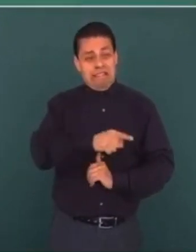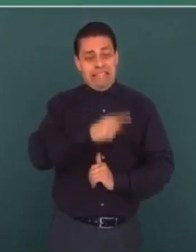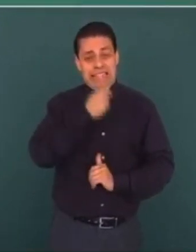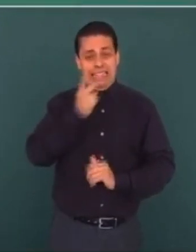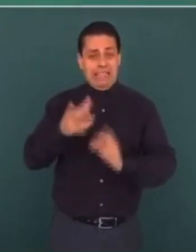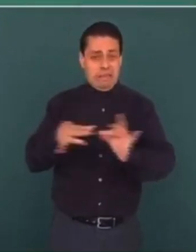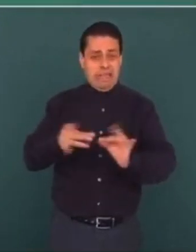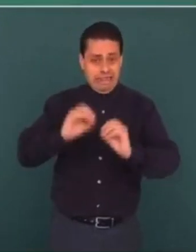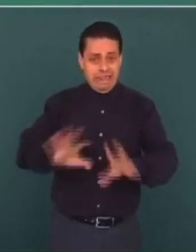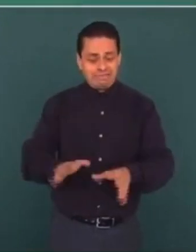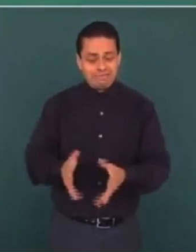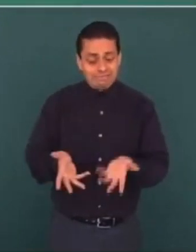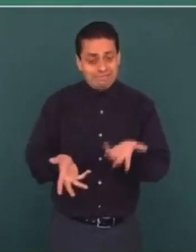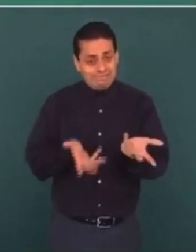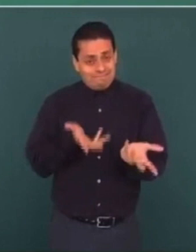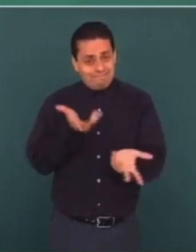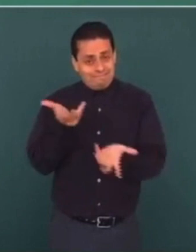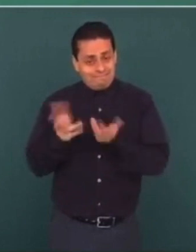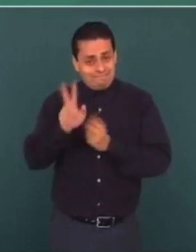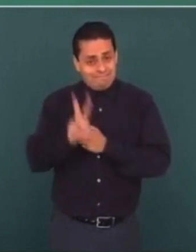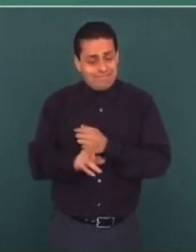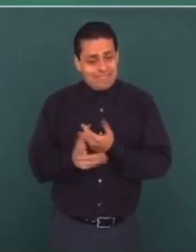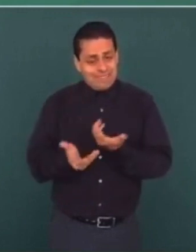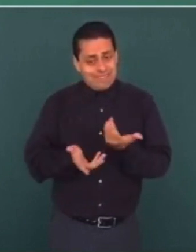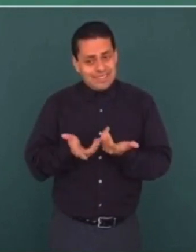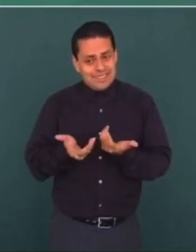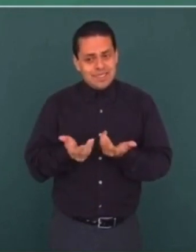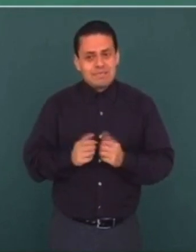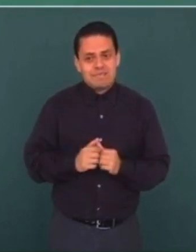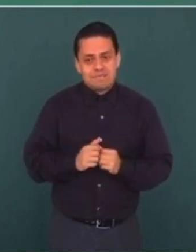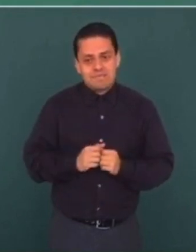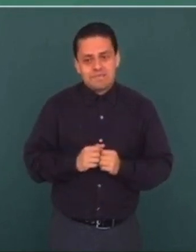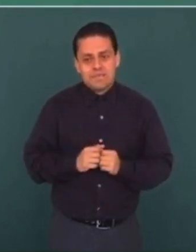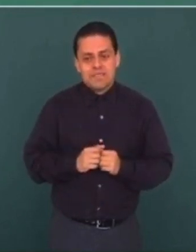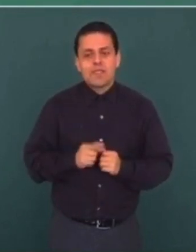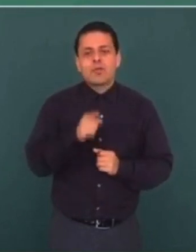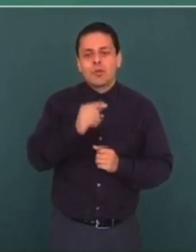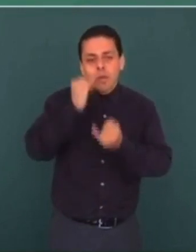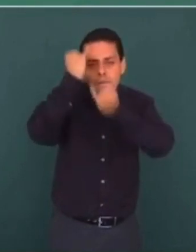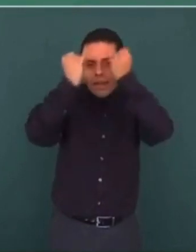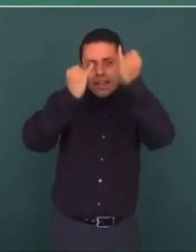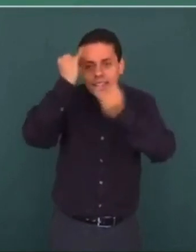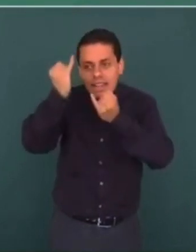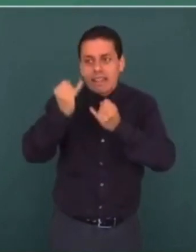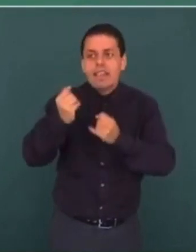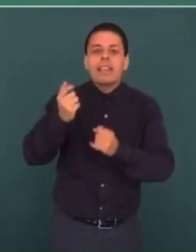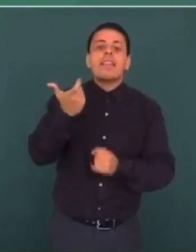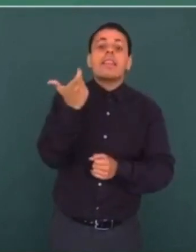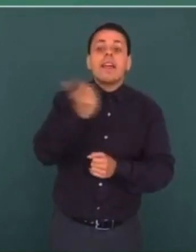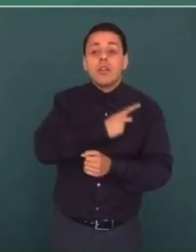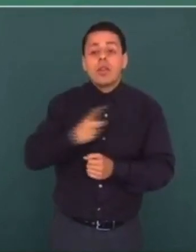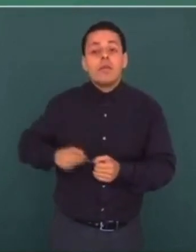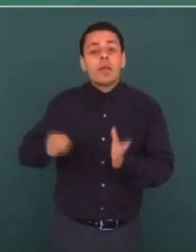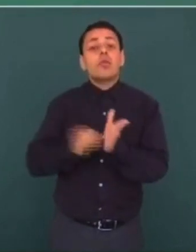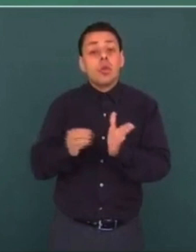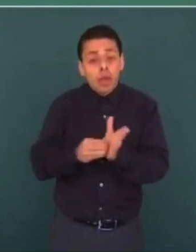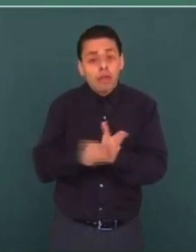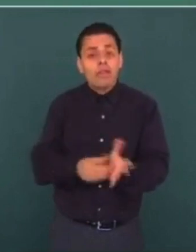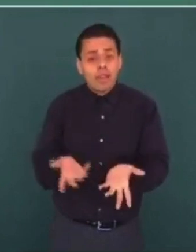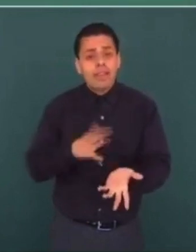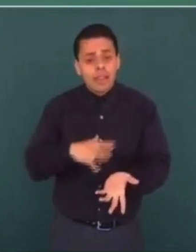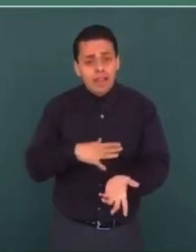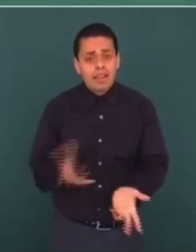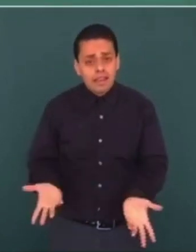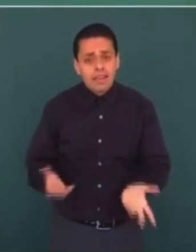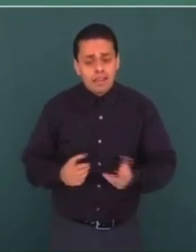Pues imagínense cómo va a prescribir si todavía se tiene la deuda, porque todo eso